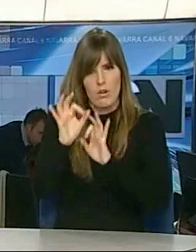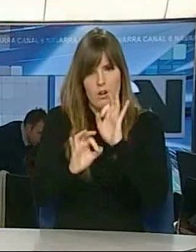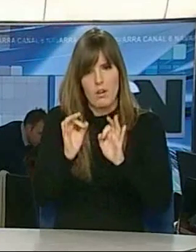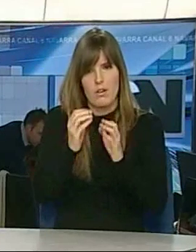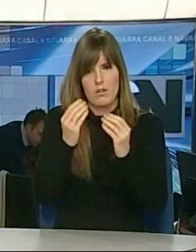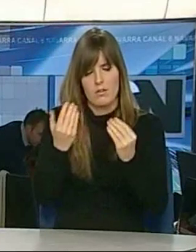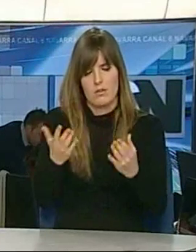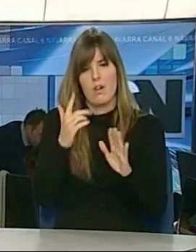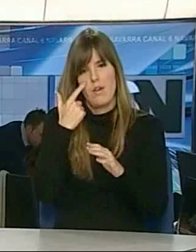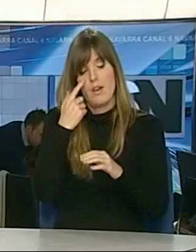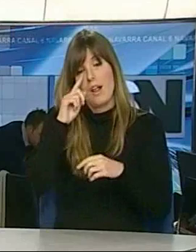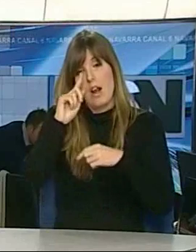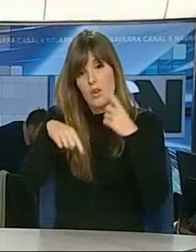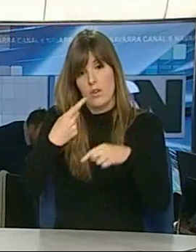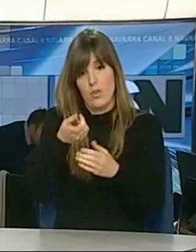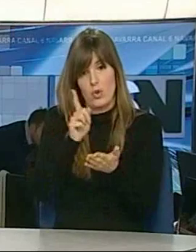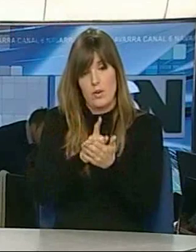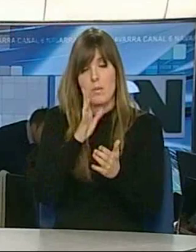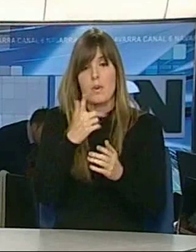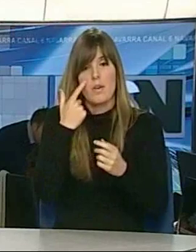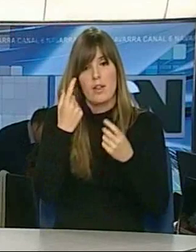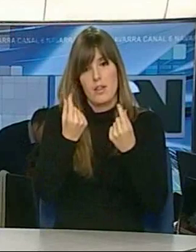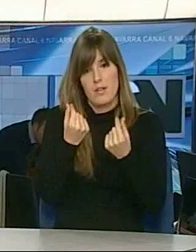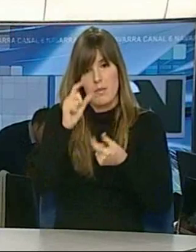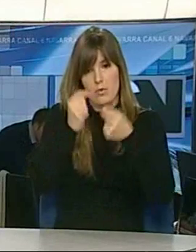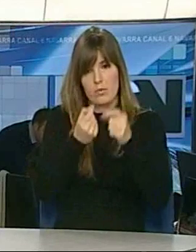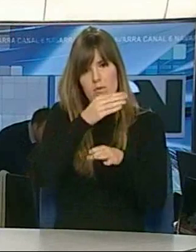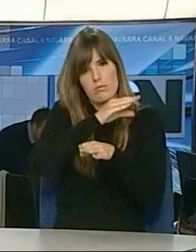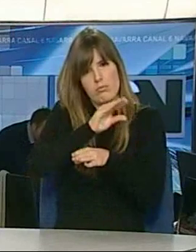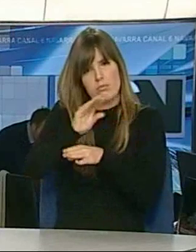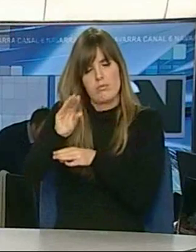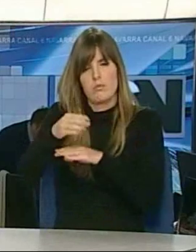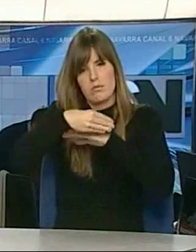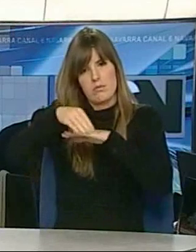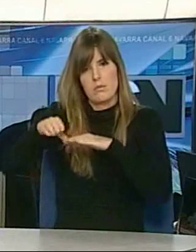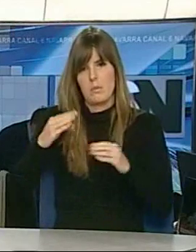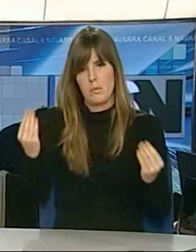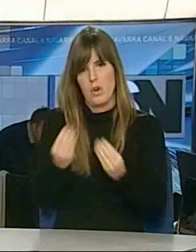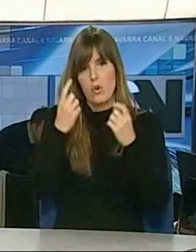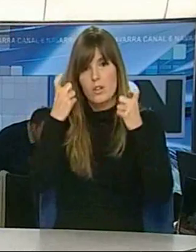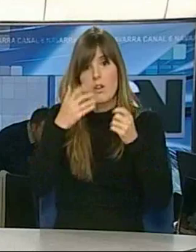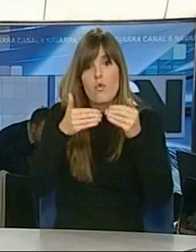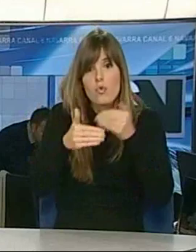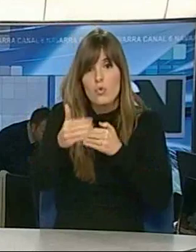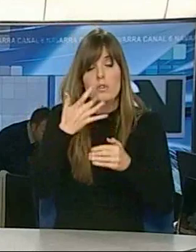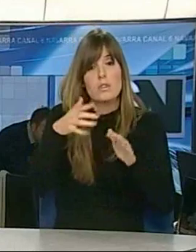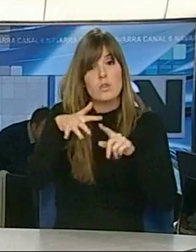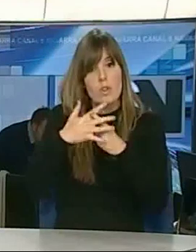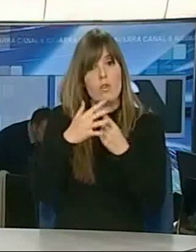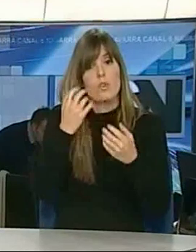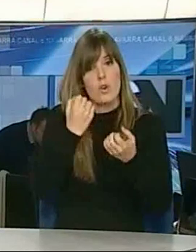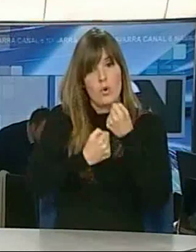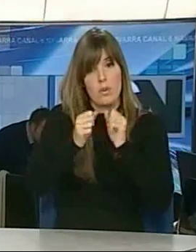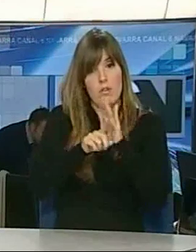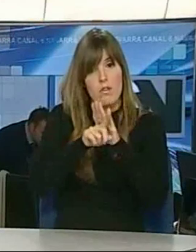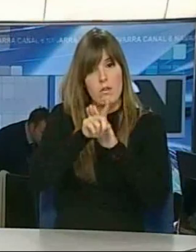podamos hacer, esperemos que el año que viene, porque redistribuiremos de distinta manera el presupuesto, y esperemos que en años mejores que vayan viniendo, lo